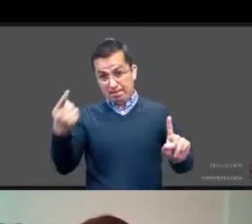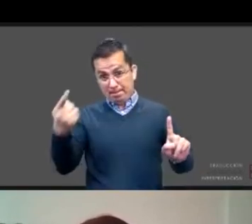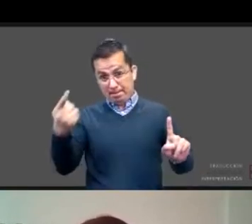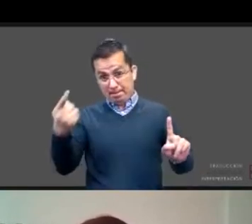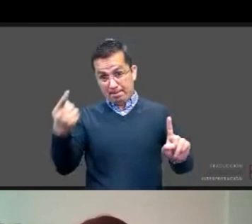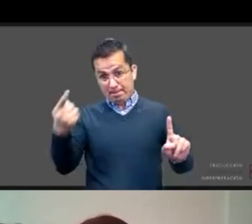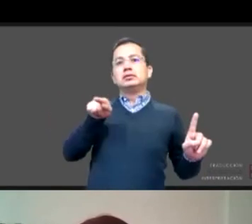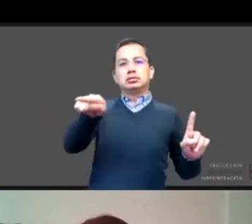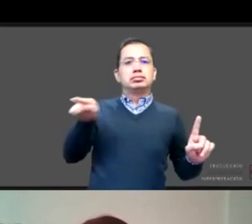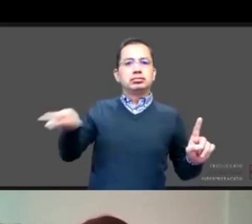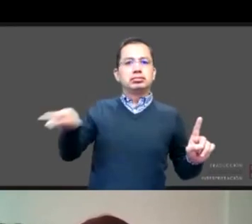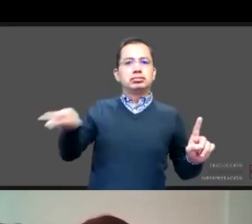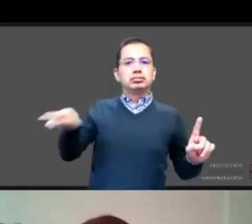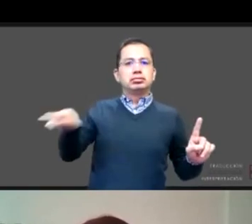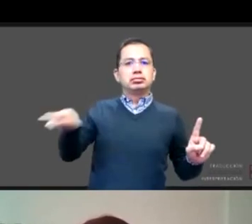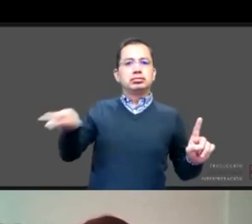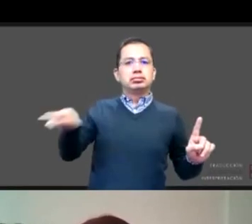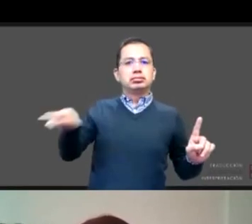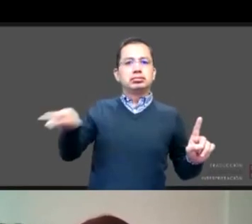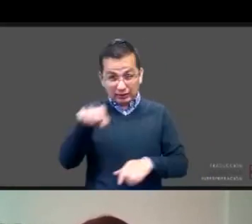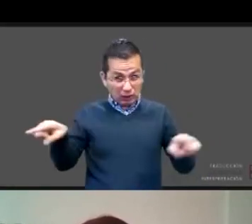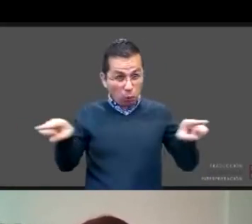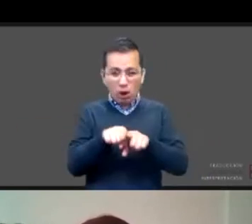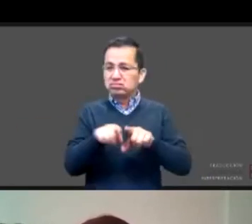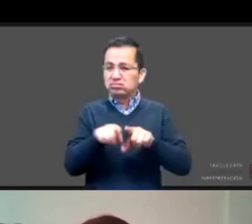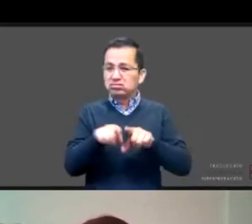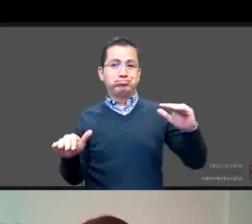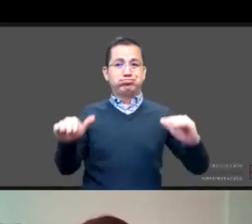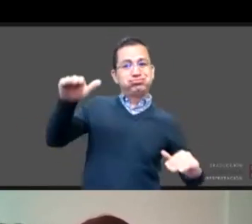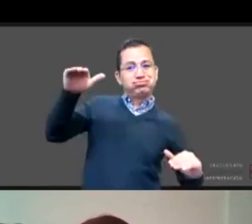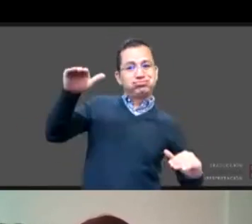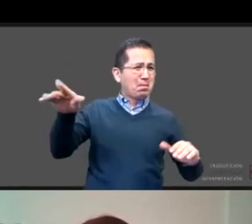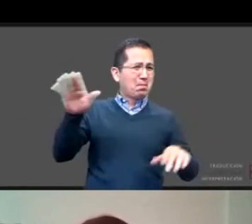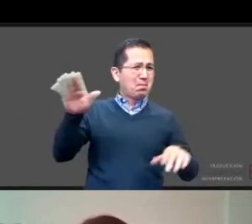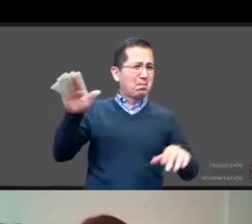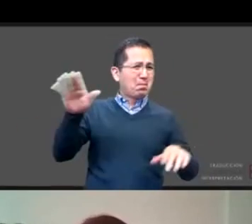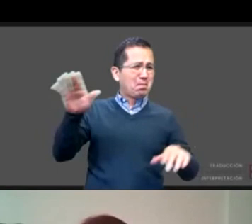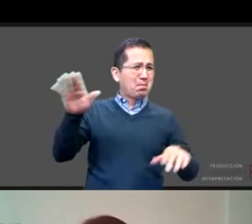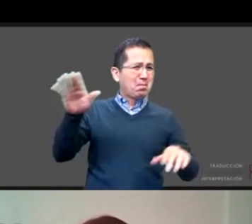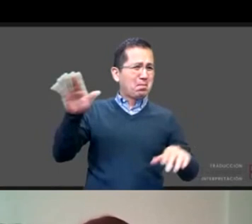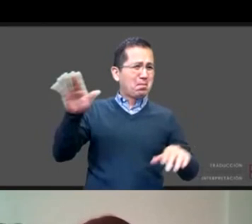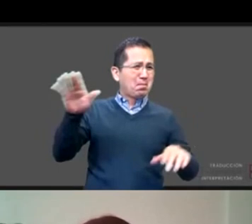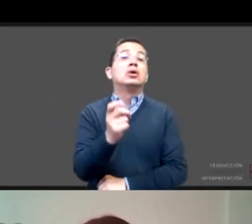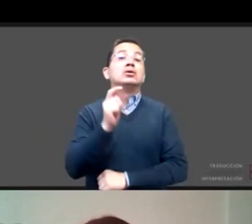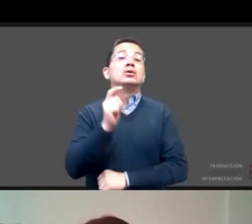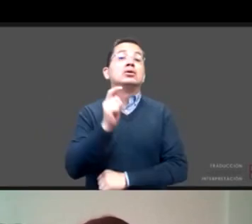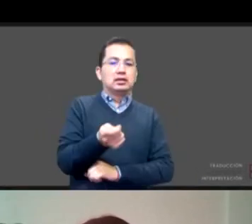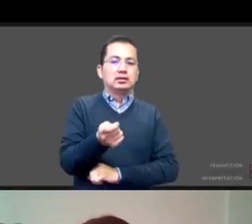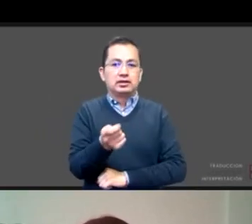adolescentes. La brecha de edad efectivamente nos sigue hablando de estos